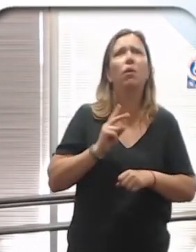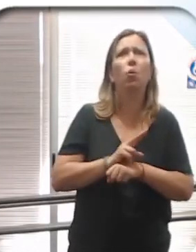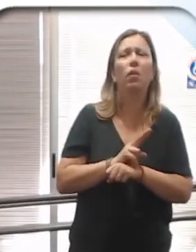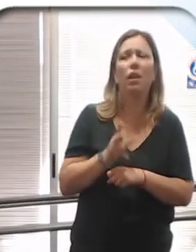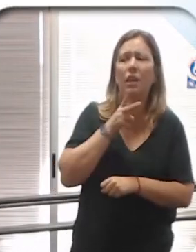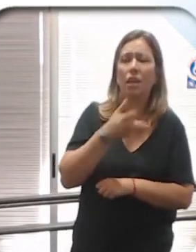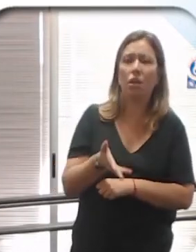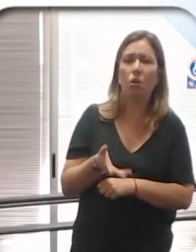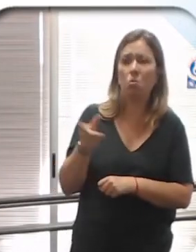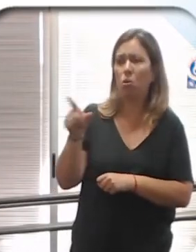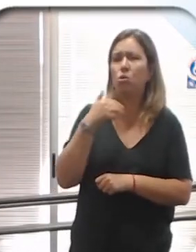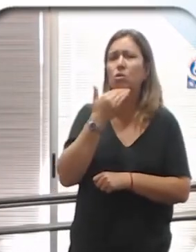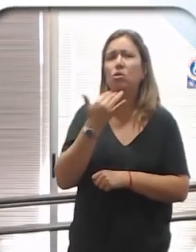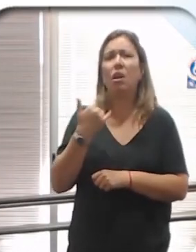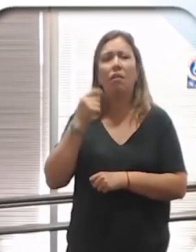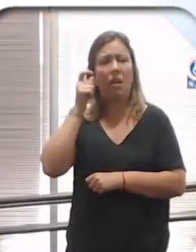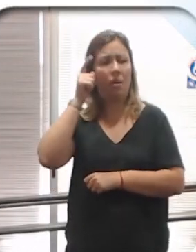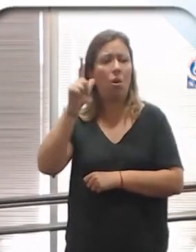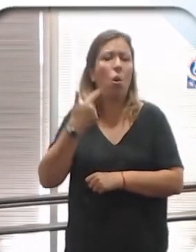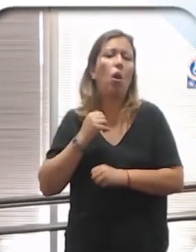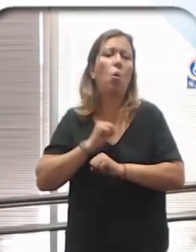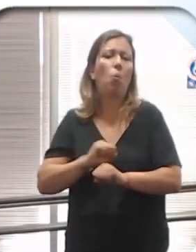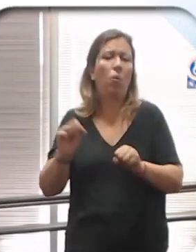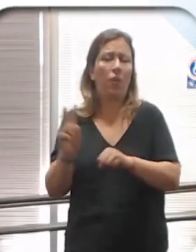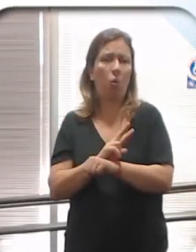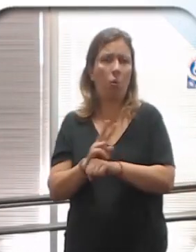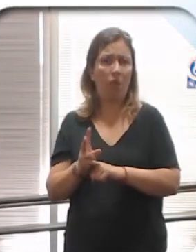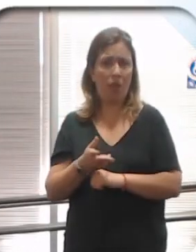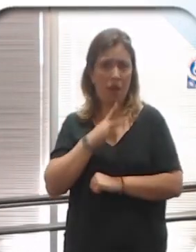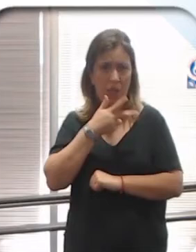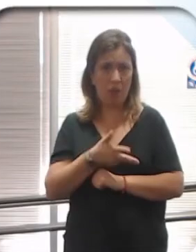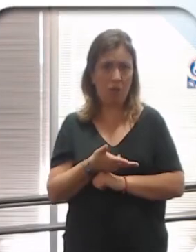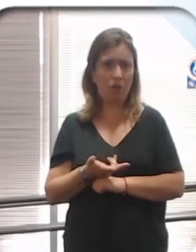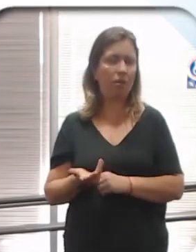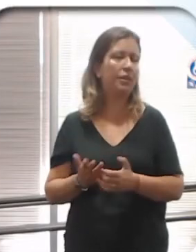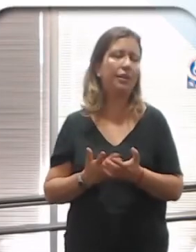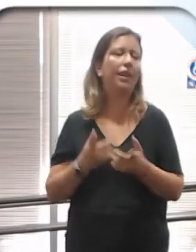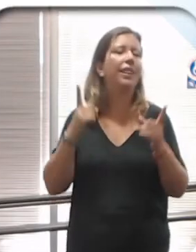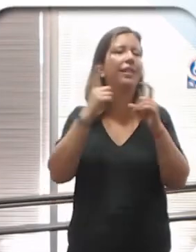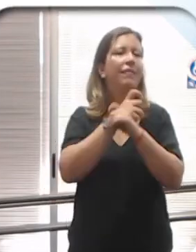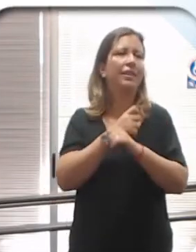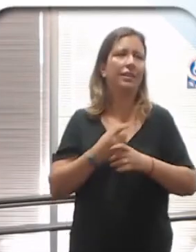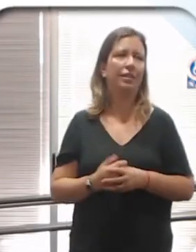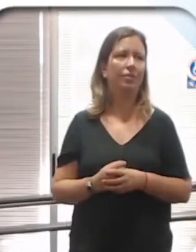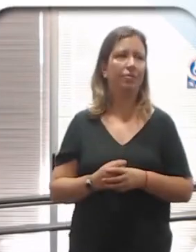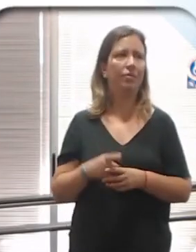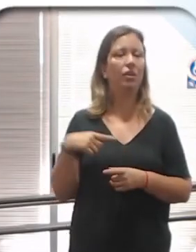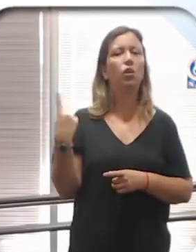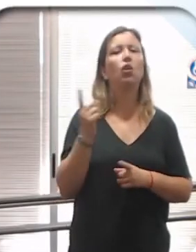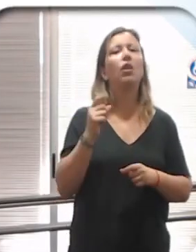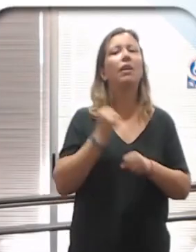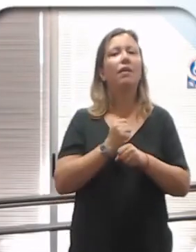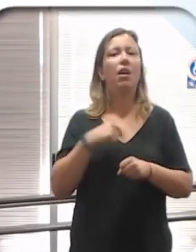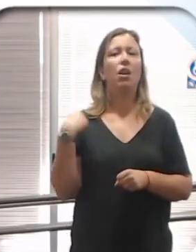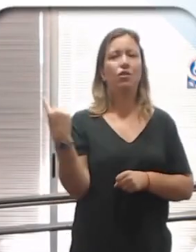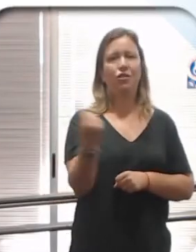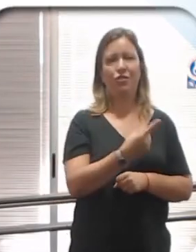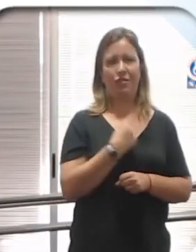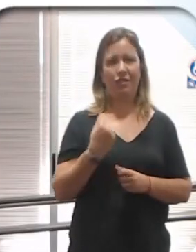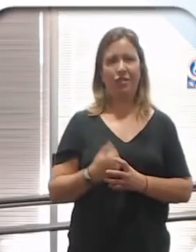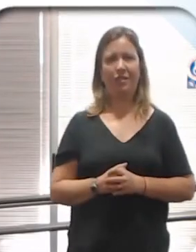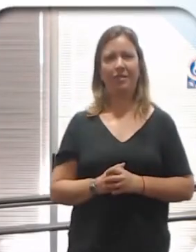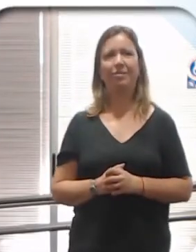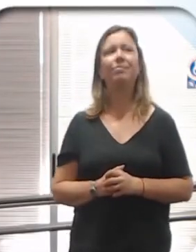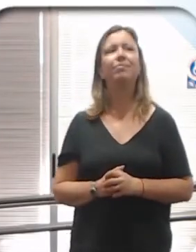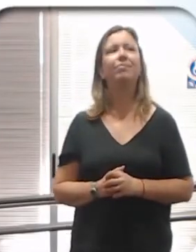de ese hijo, porque ellos no van a tener la capacidad de, en realidad, pero es difícil. Por eso digo, acá el trabajo lo tenemos que hacer nosotros.